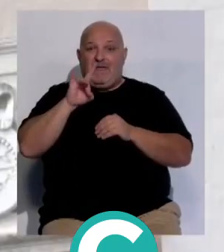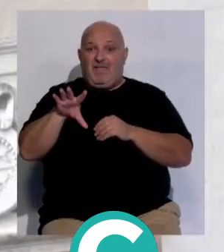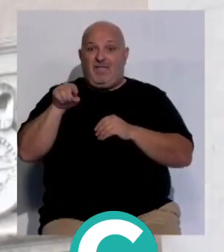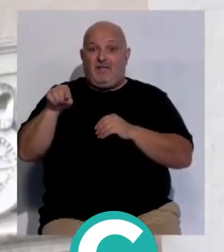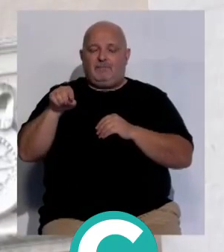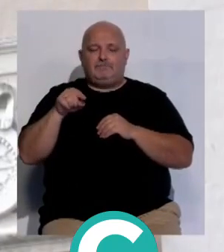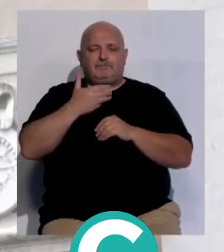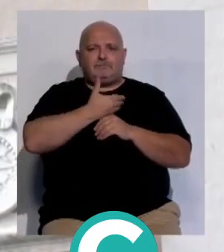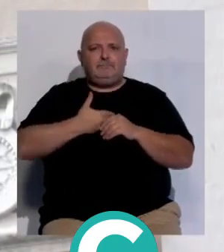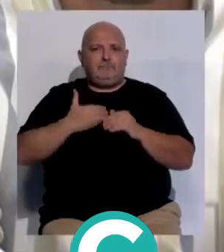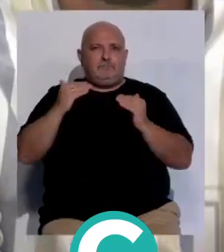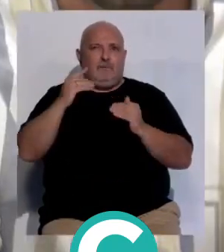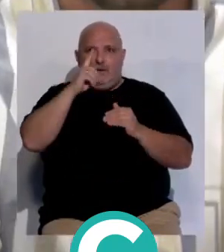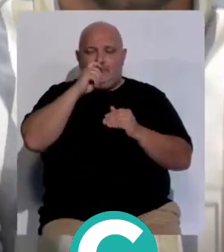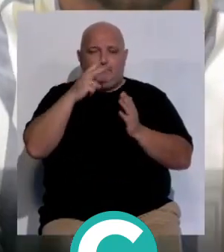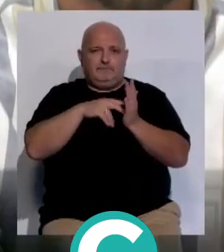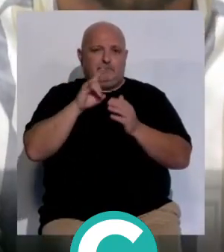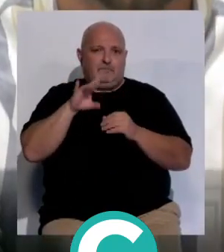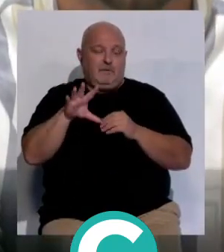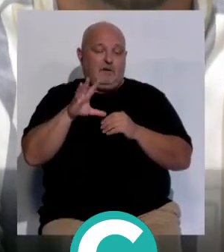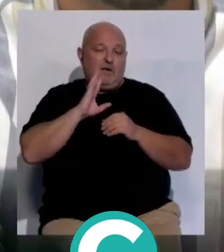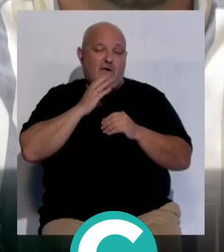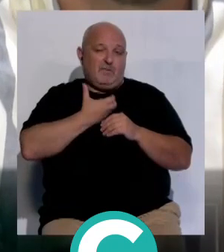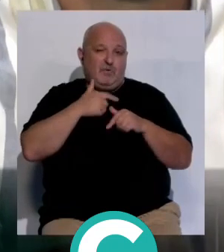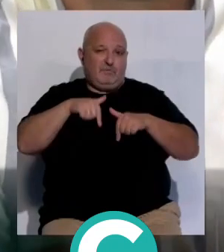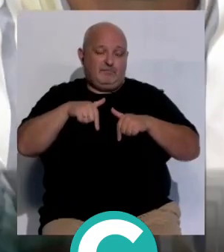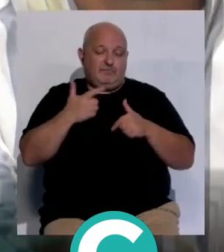San Juan de Dios en el año 2015 que bueno que de alguna manera